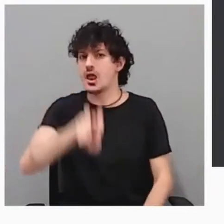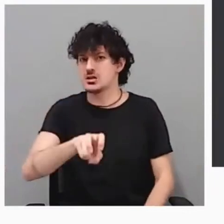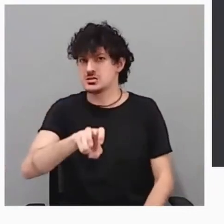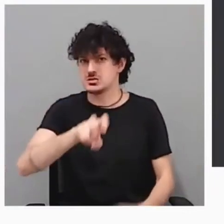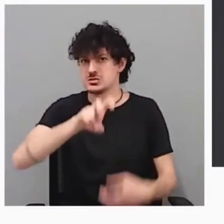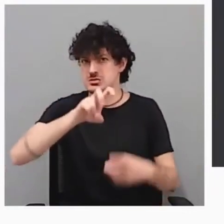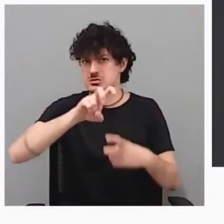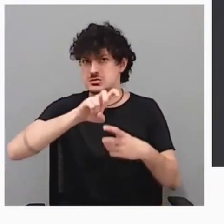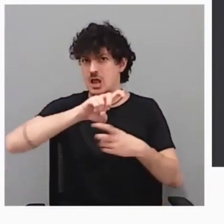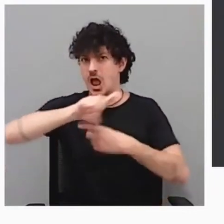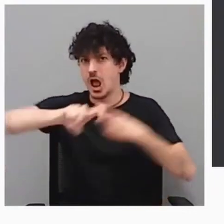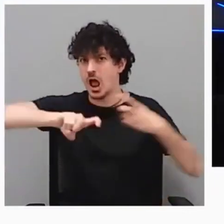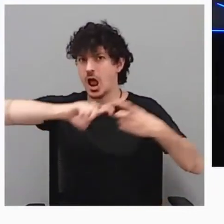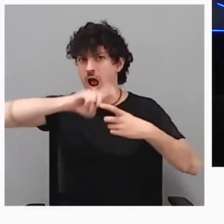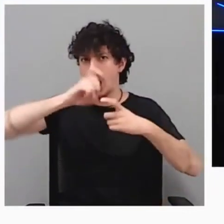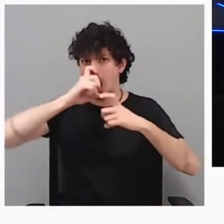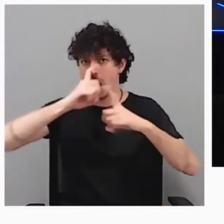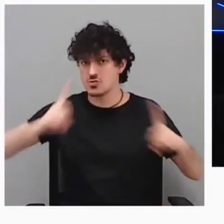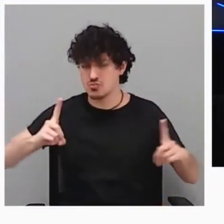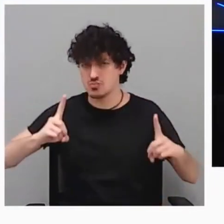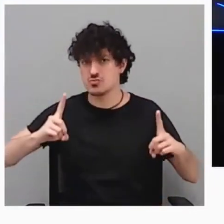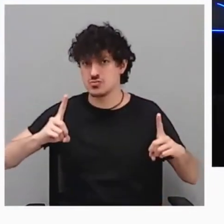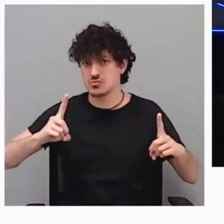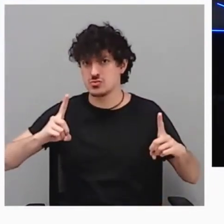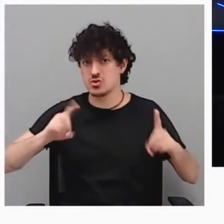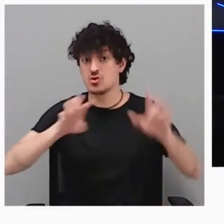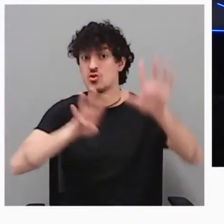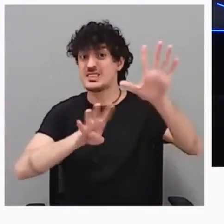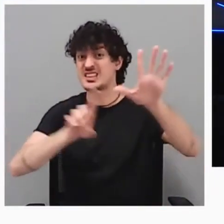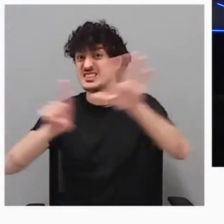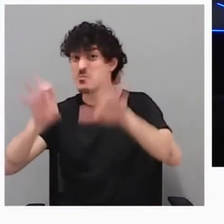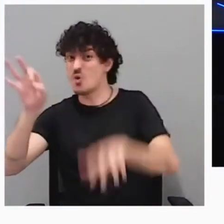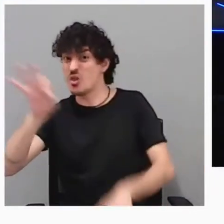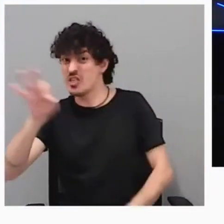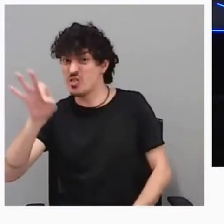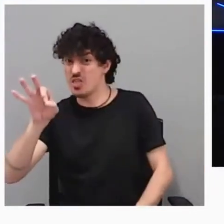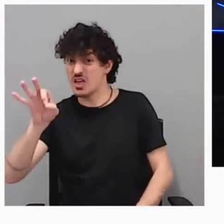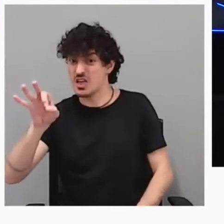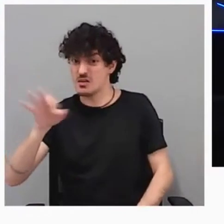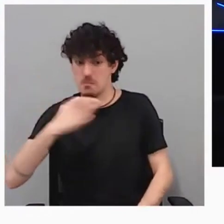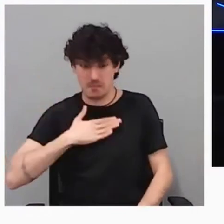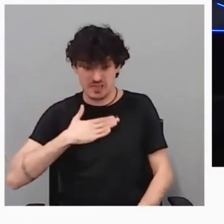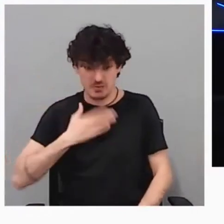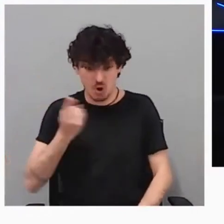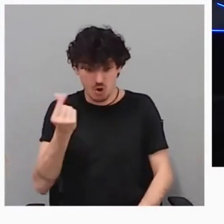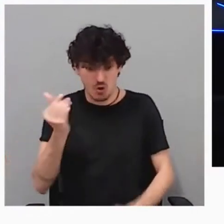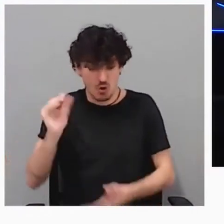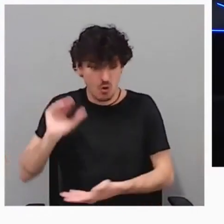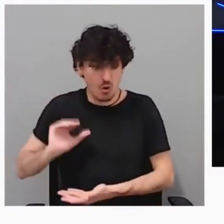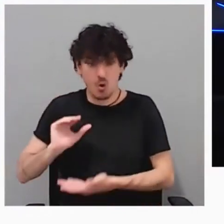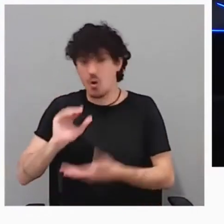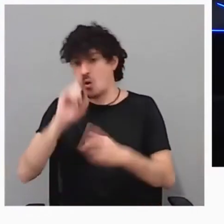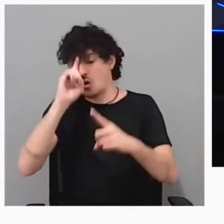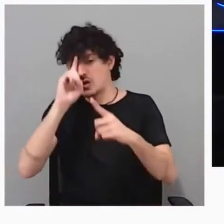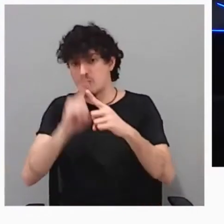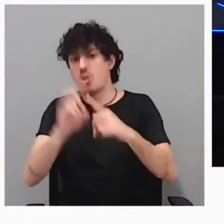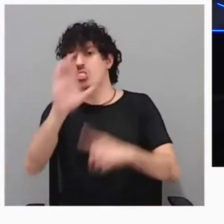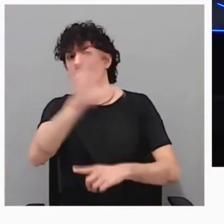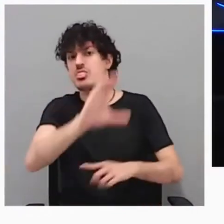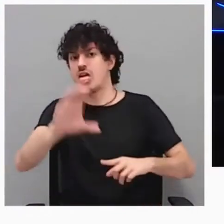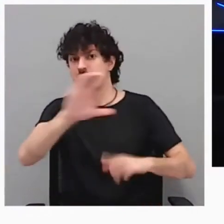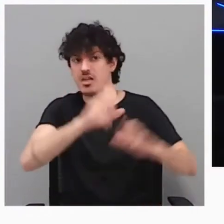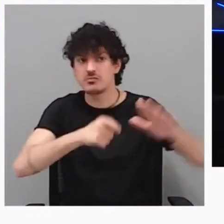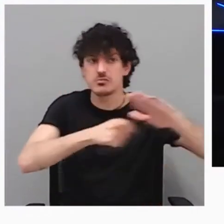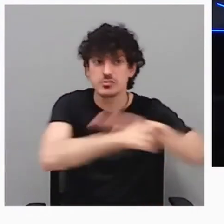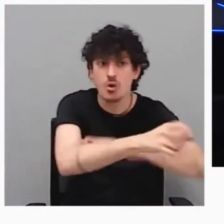% de su patrimonio se ha dedicado a entidades benéficas o a filantropía. De todas formas, el 1%